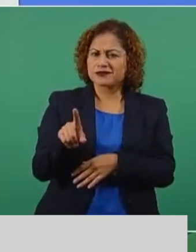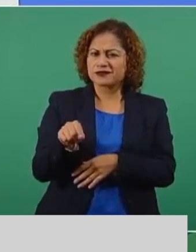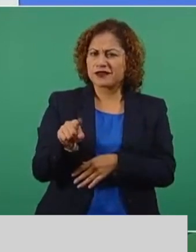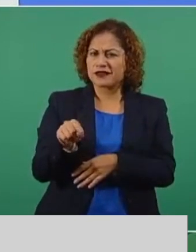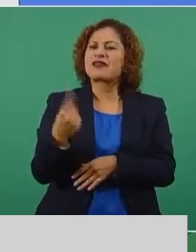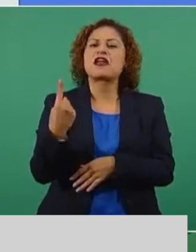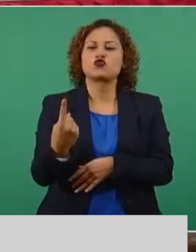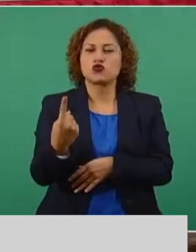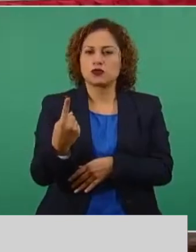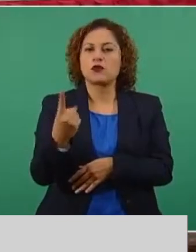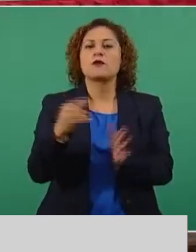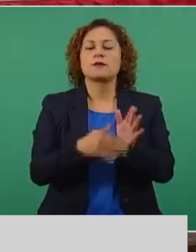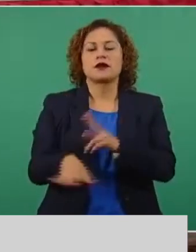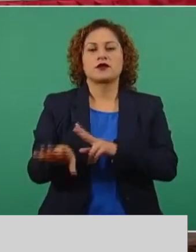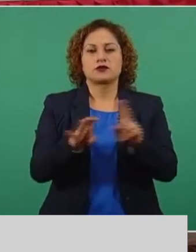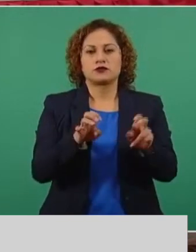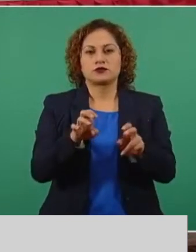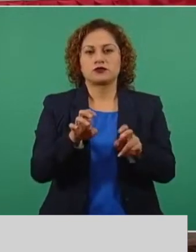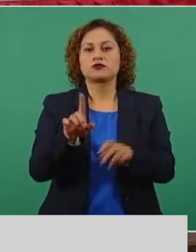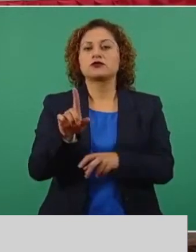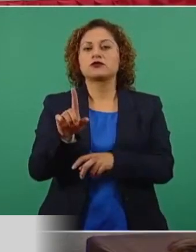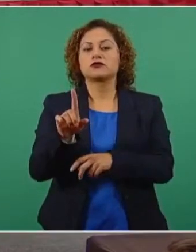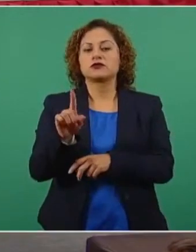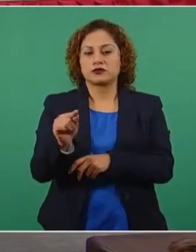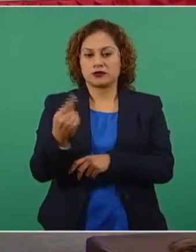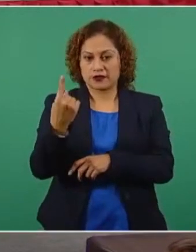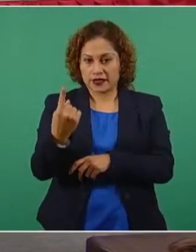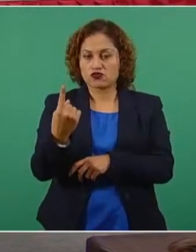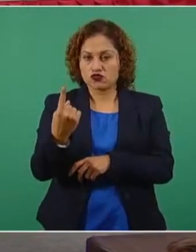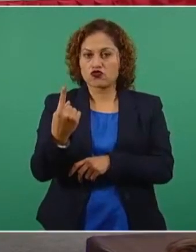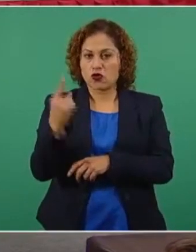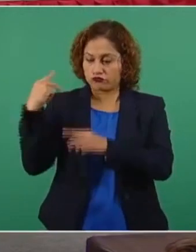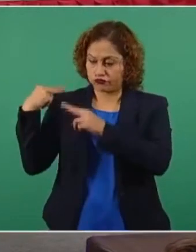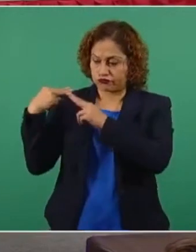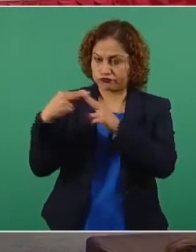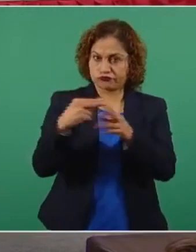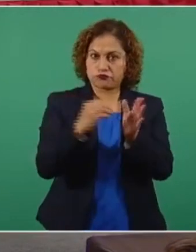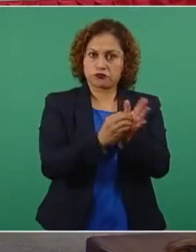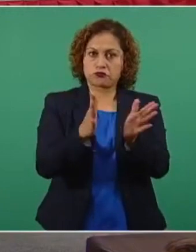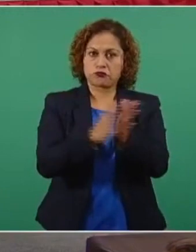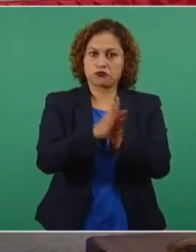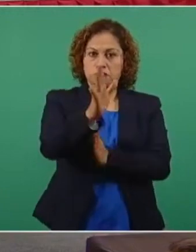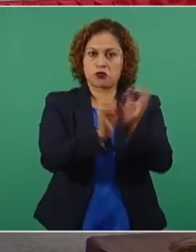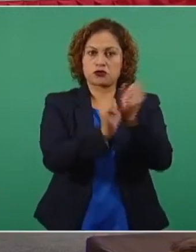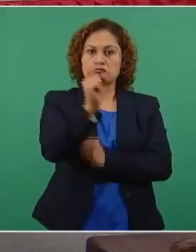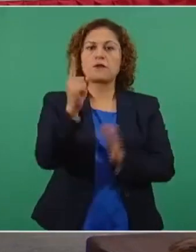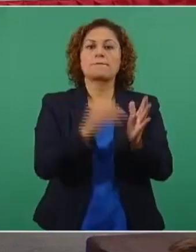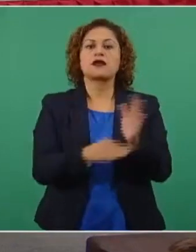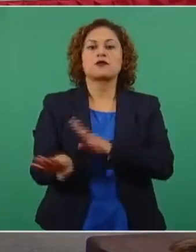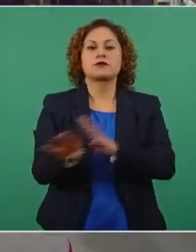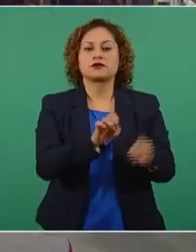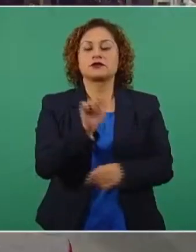dice que no ha girado instrucciones y que su fuerte no es la venganza. El asunto es que en este momento el